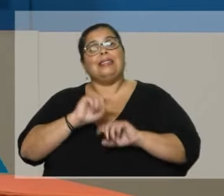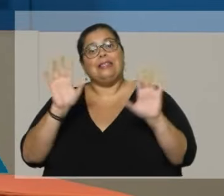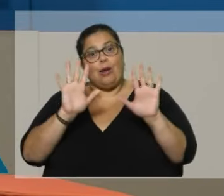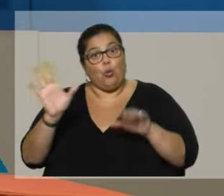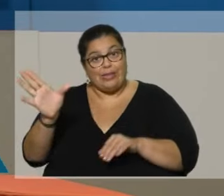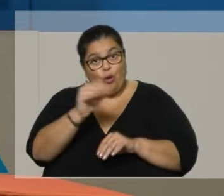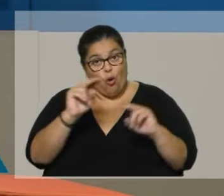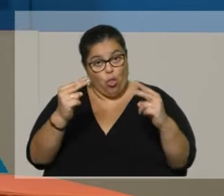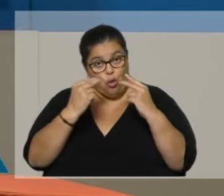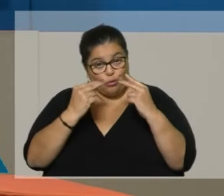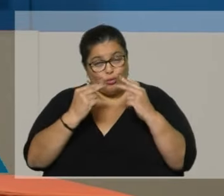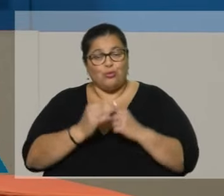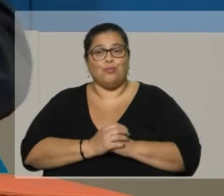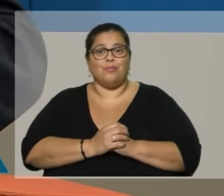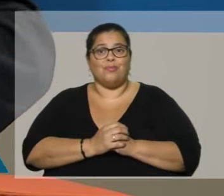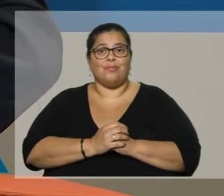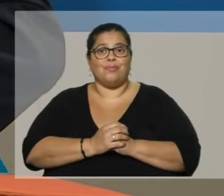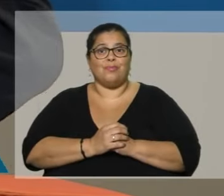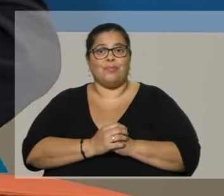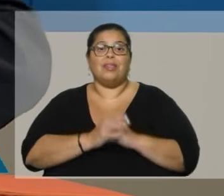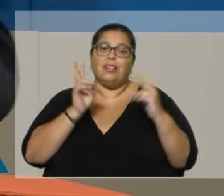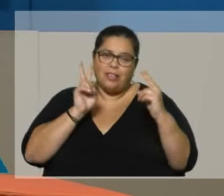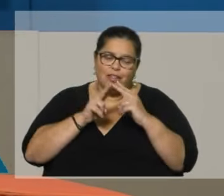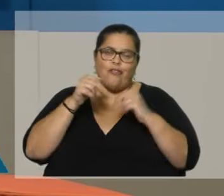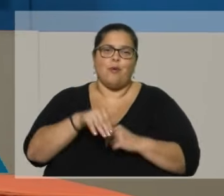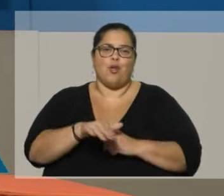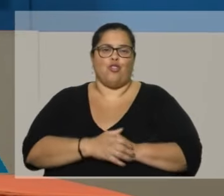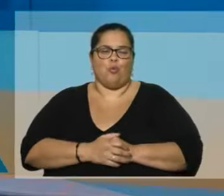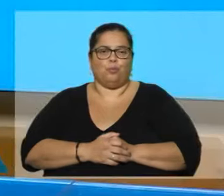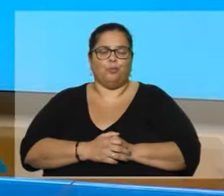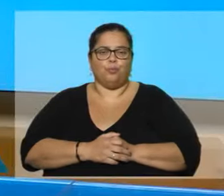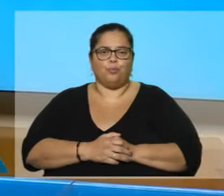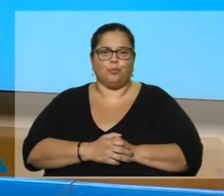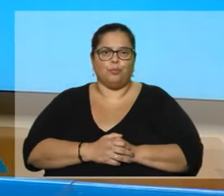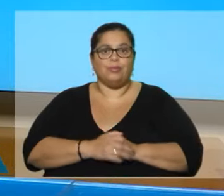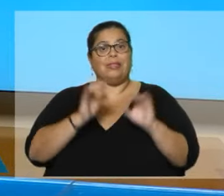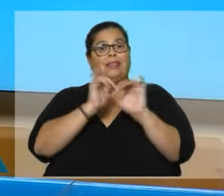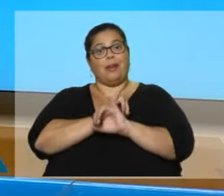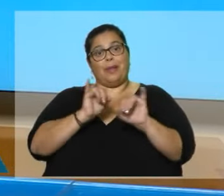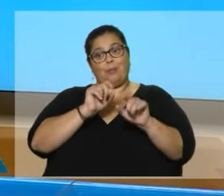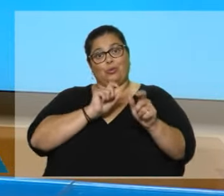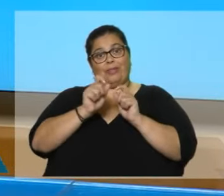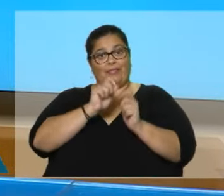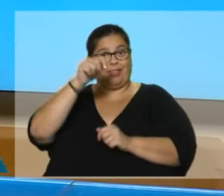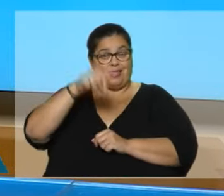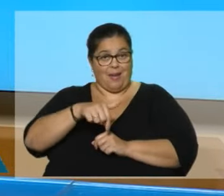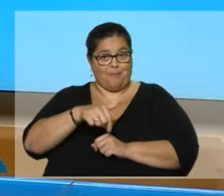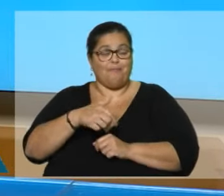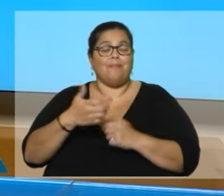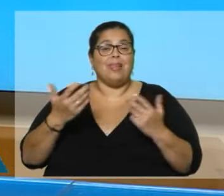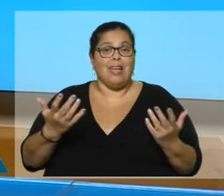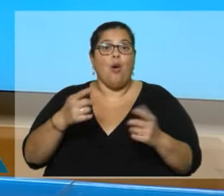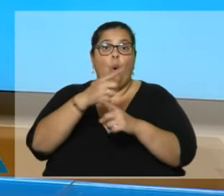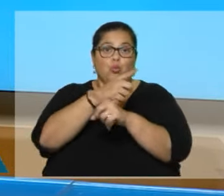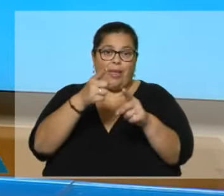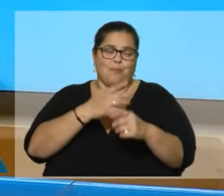y, bueno, nos veremos pronto. Amigos, dejamos por acá la entrevista de hoy. Han